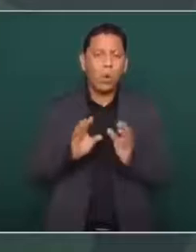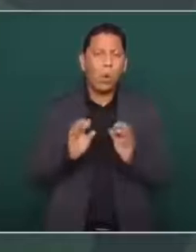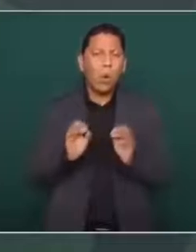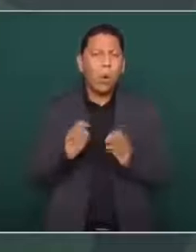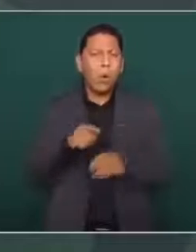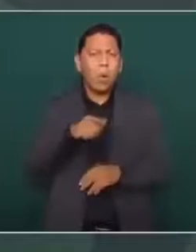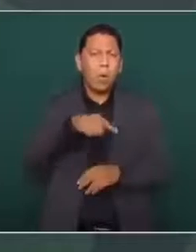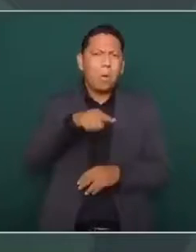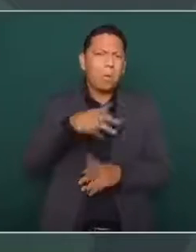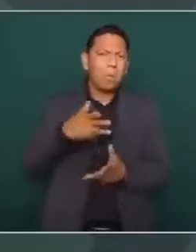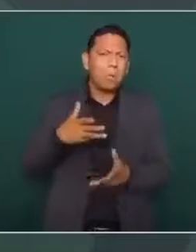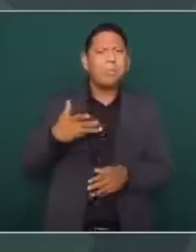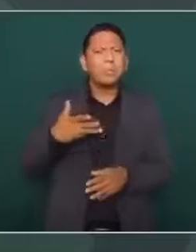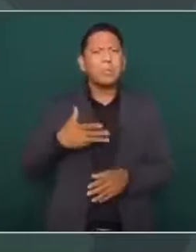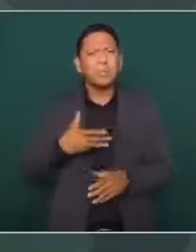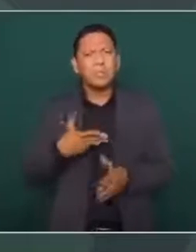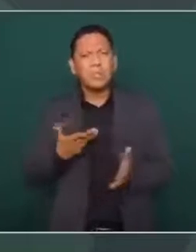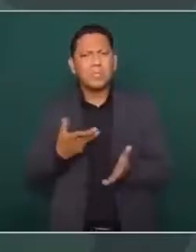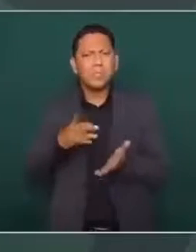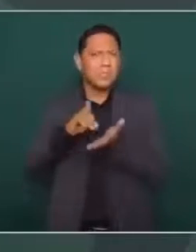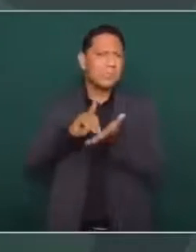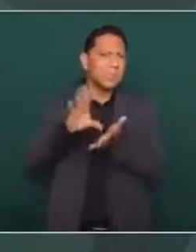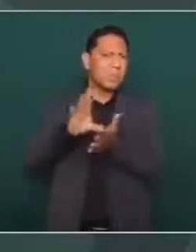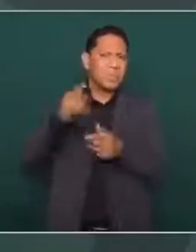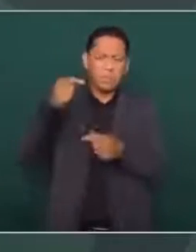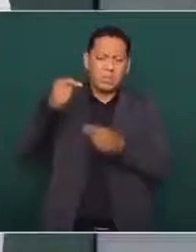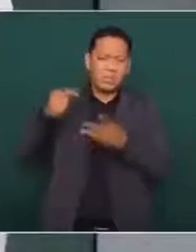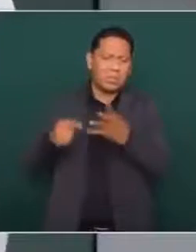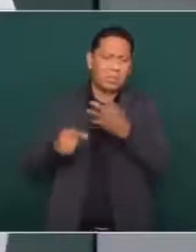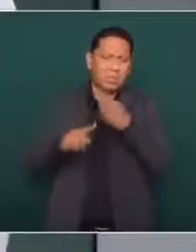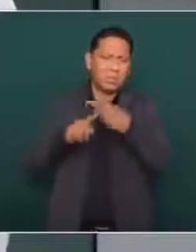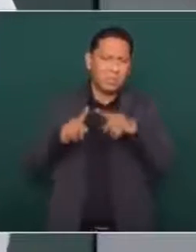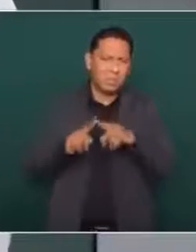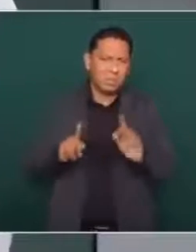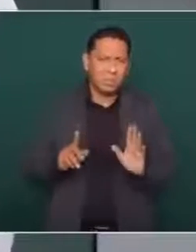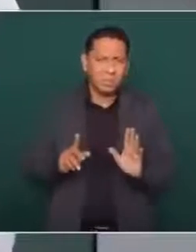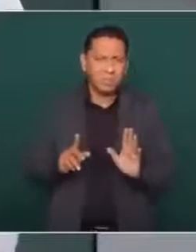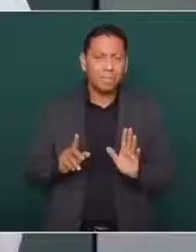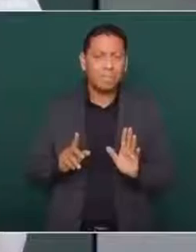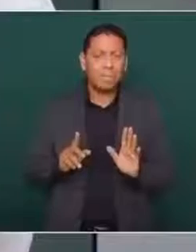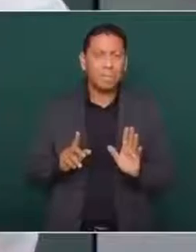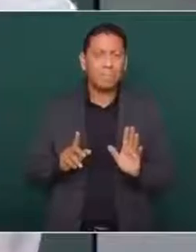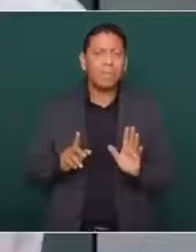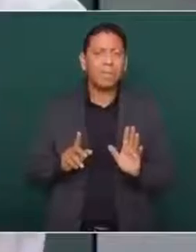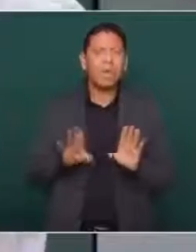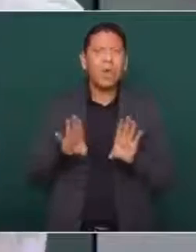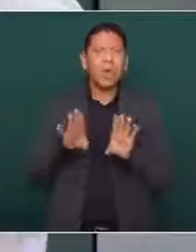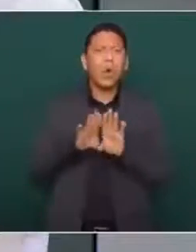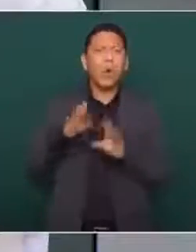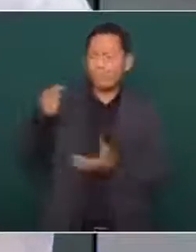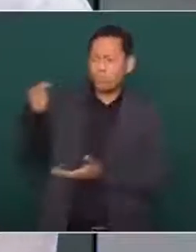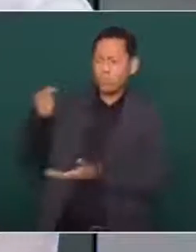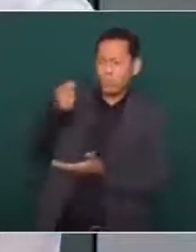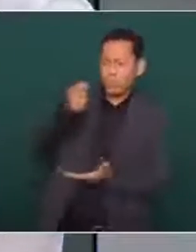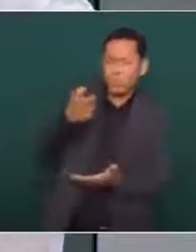capacidades diferentes, va a ser financiada